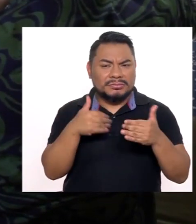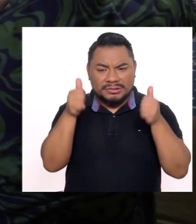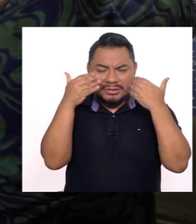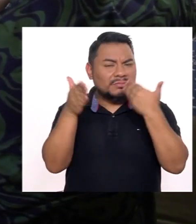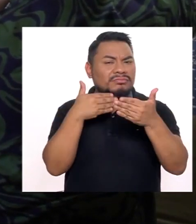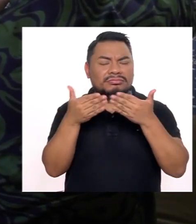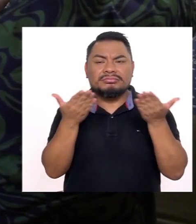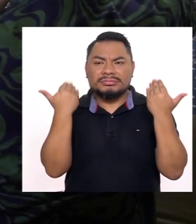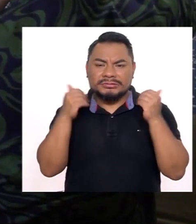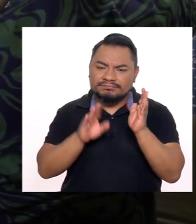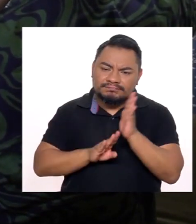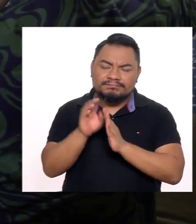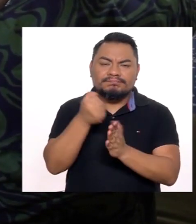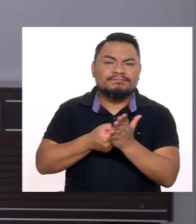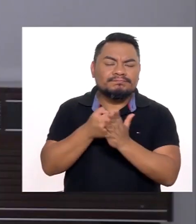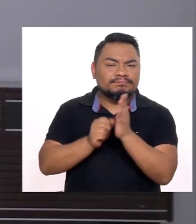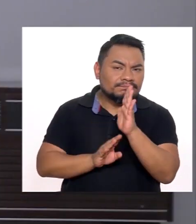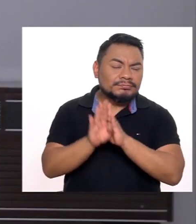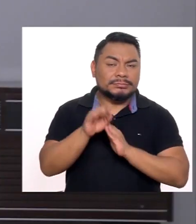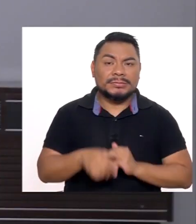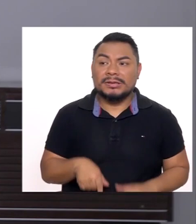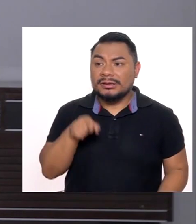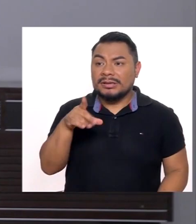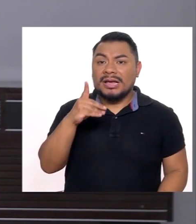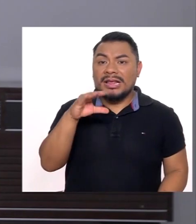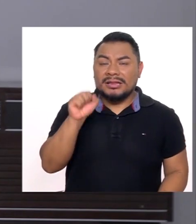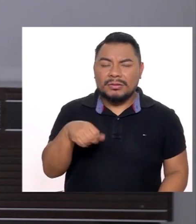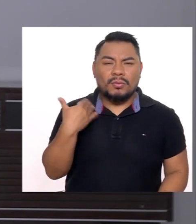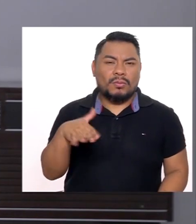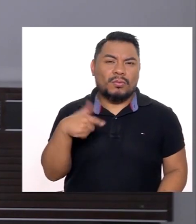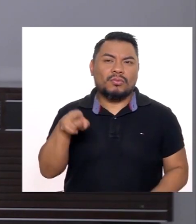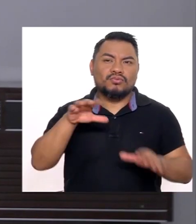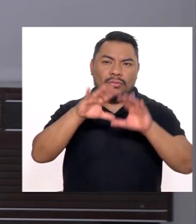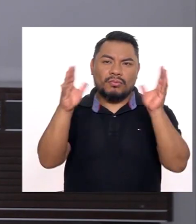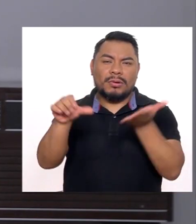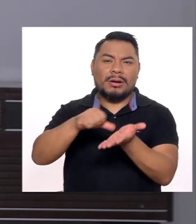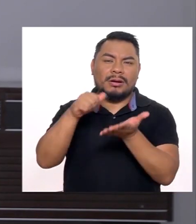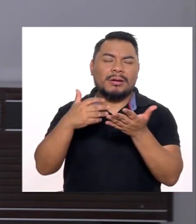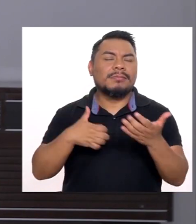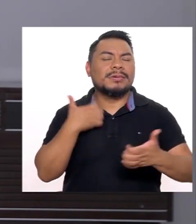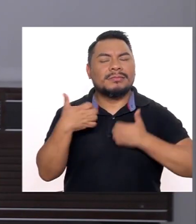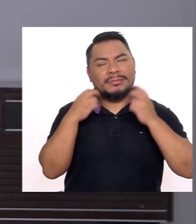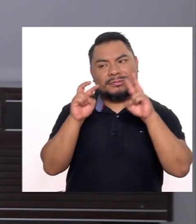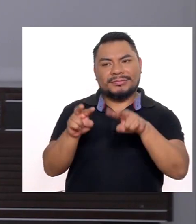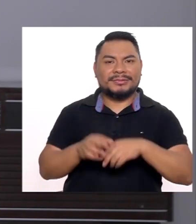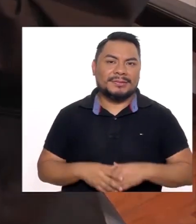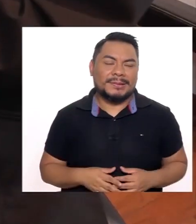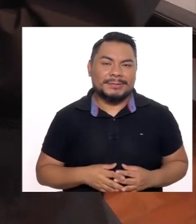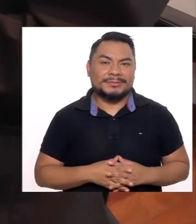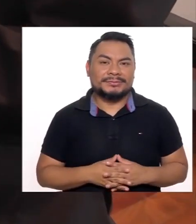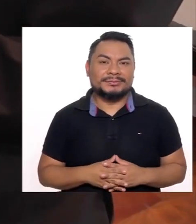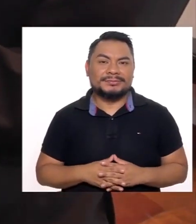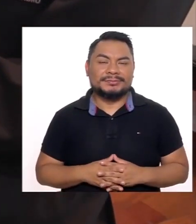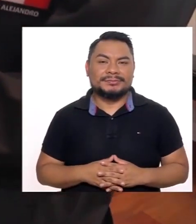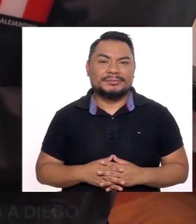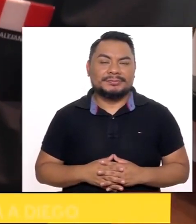seguir adelante Y de Diego Y su mundo artístico Para mí es muy emocionante